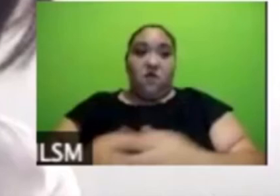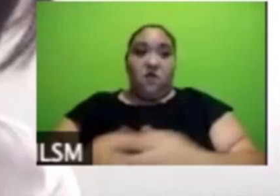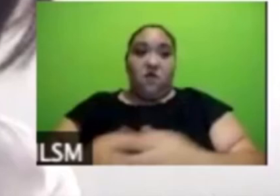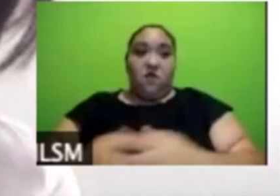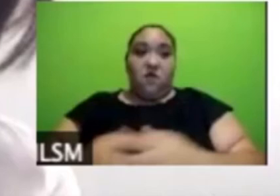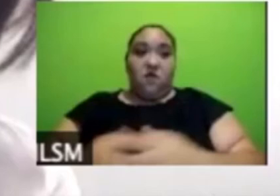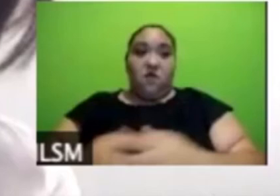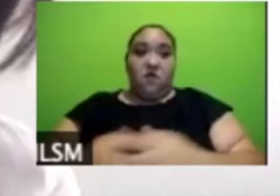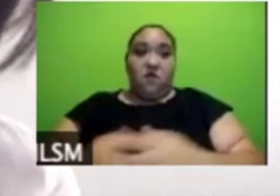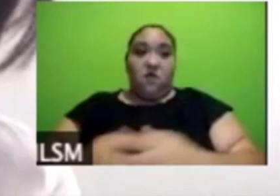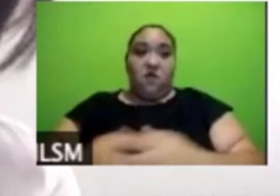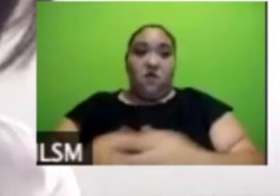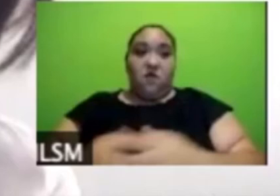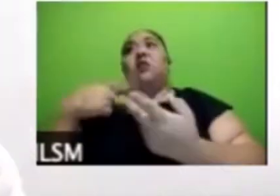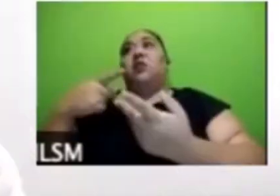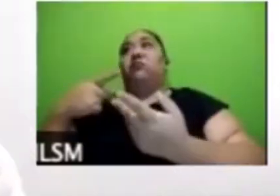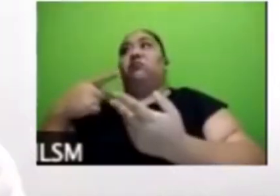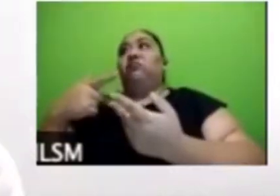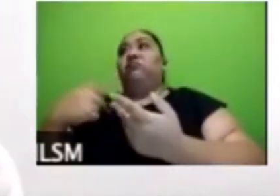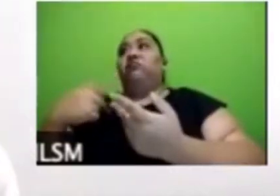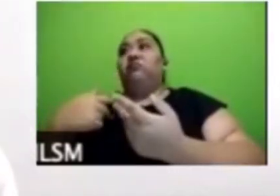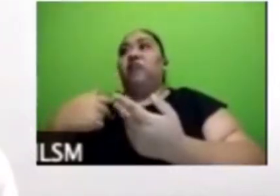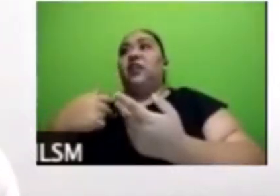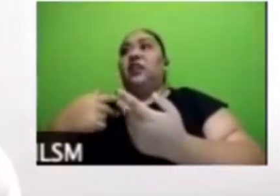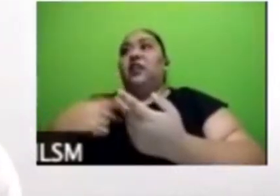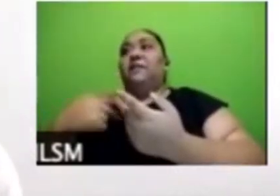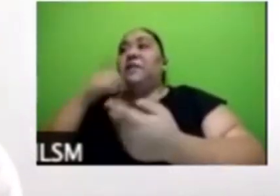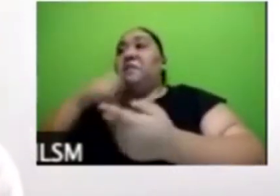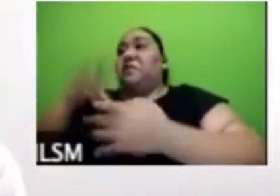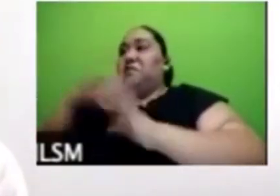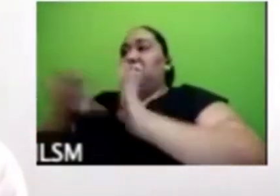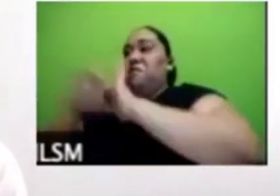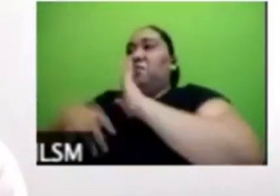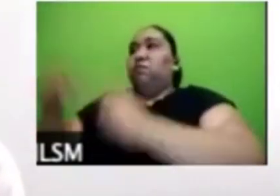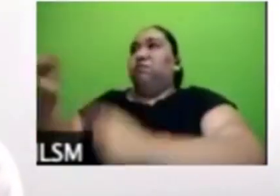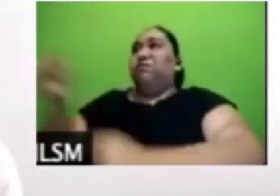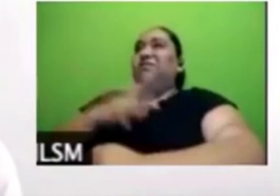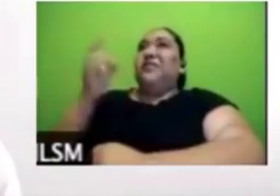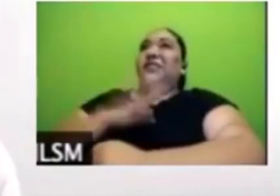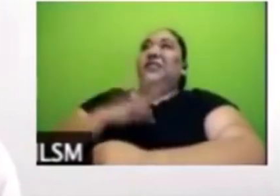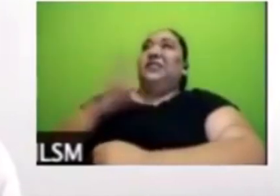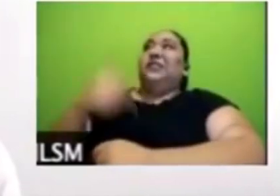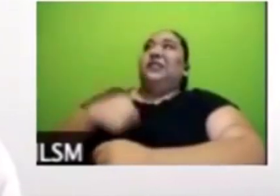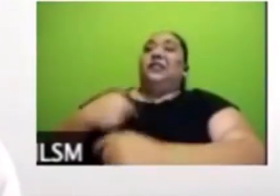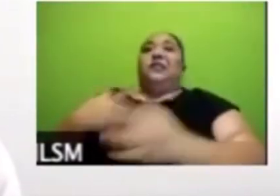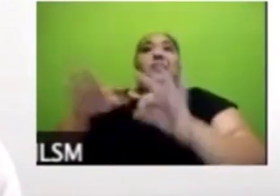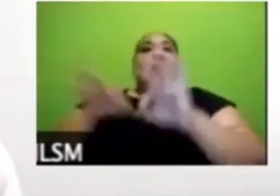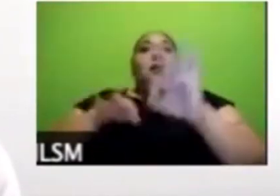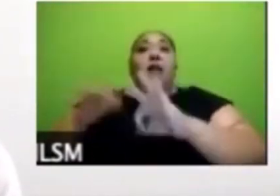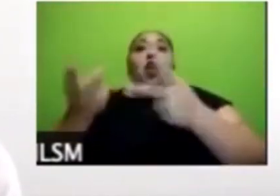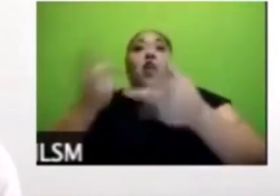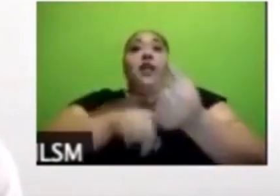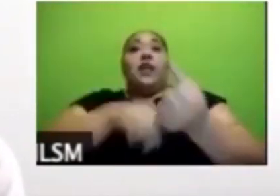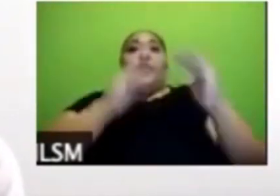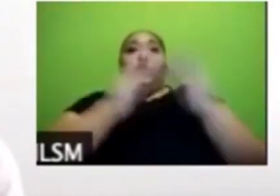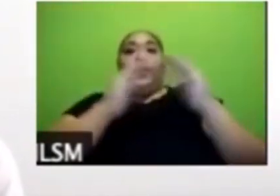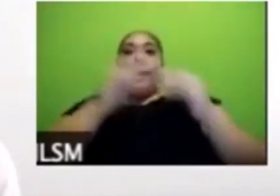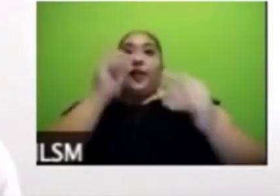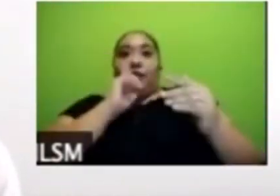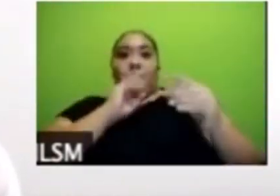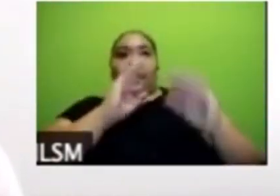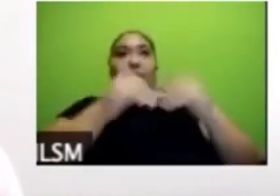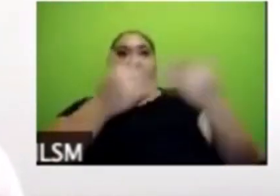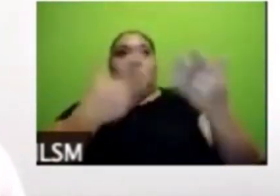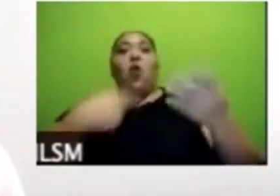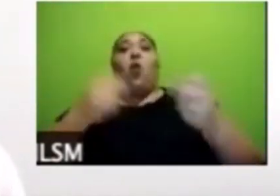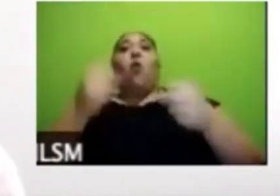despedidos sobre todo los que no tienen empleo formal las empleadas domésticas los conductores de taxi no quieren decir que